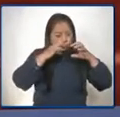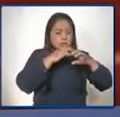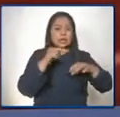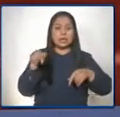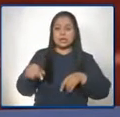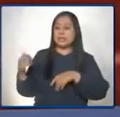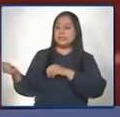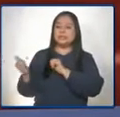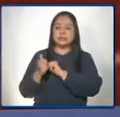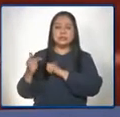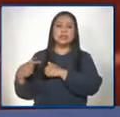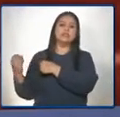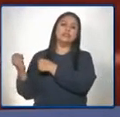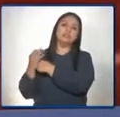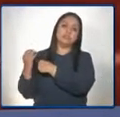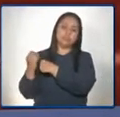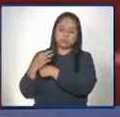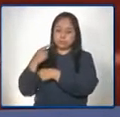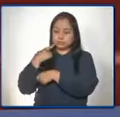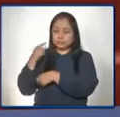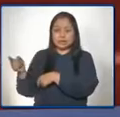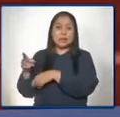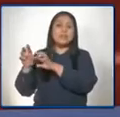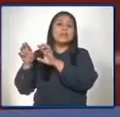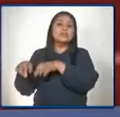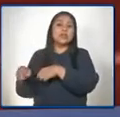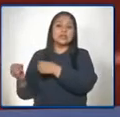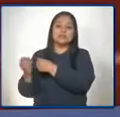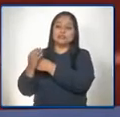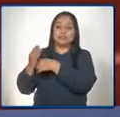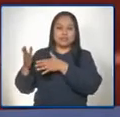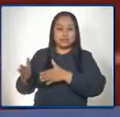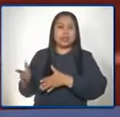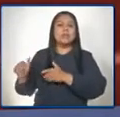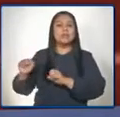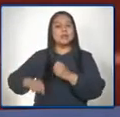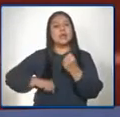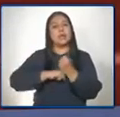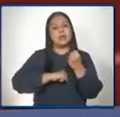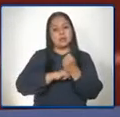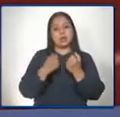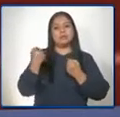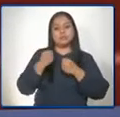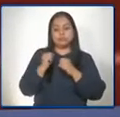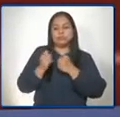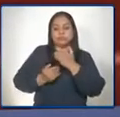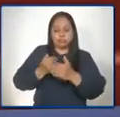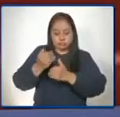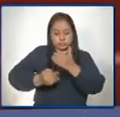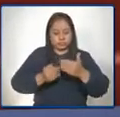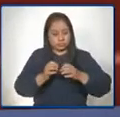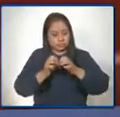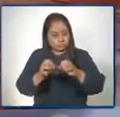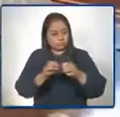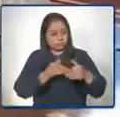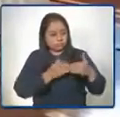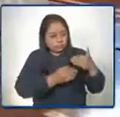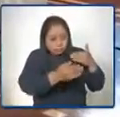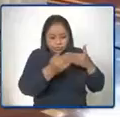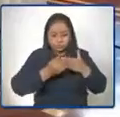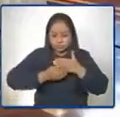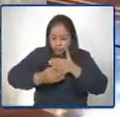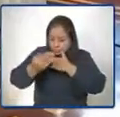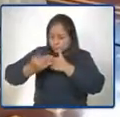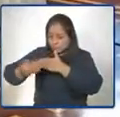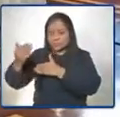puesto consultores para irnos apoyando en realizar estos esfuerzos. En este momento, ustedes